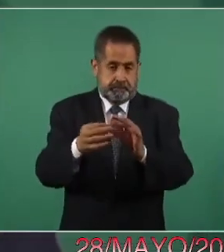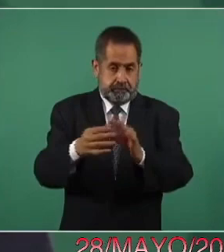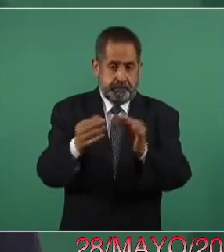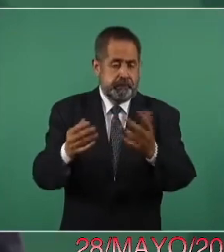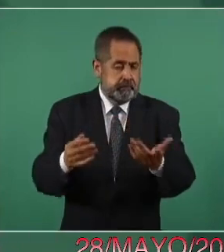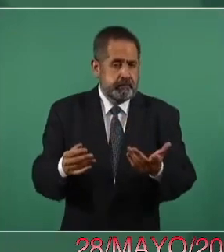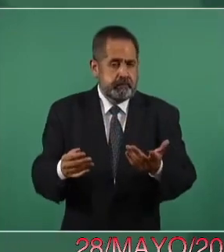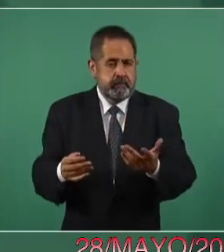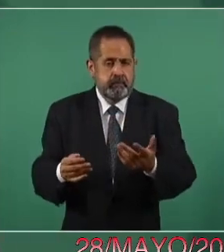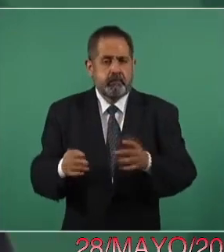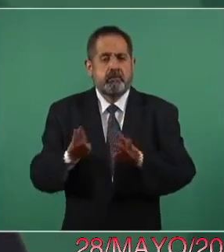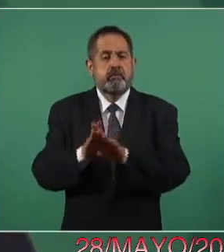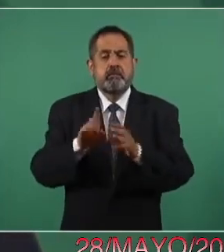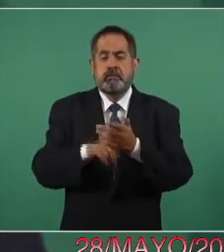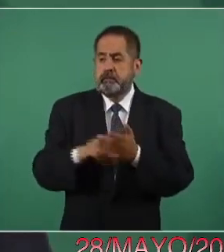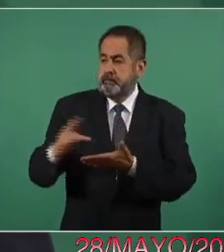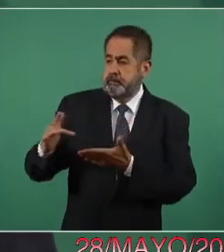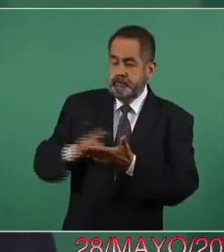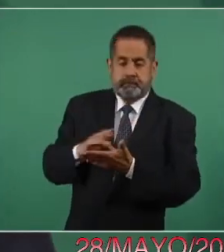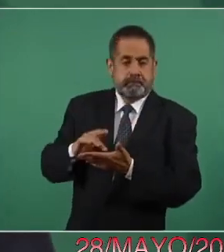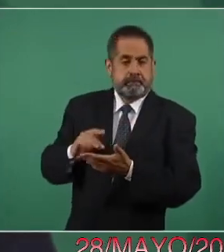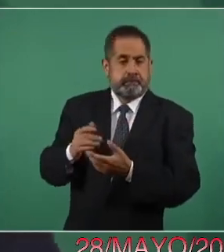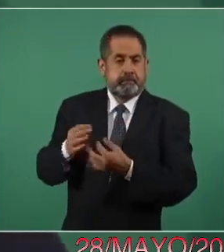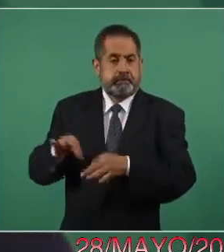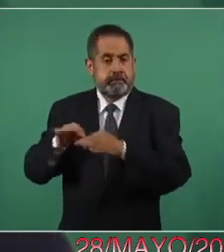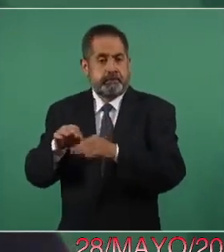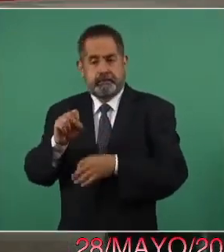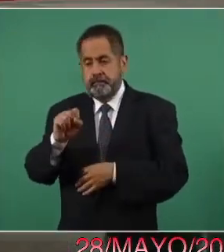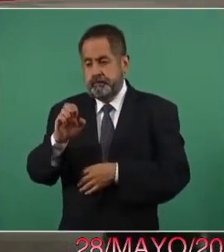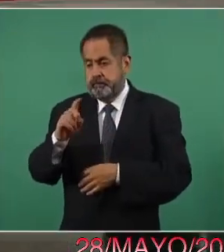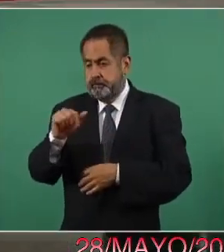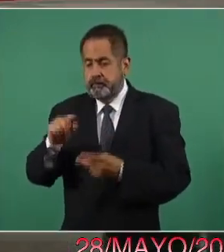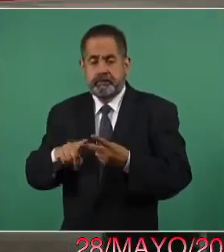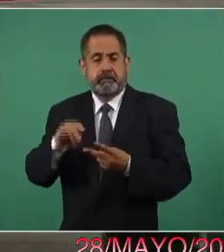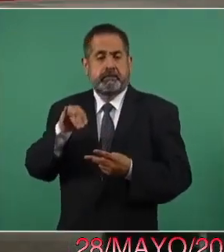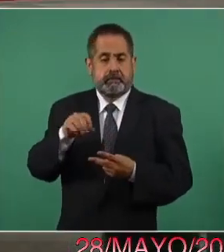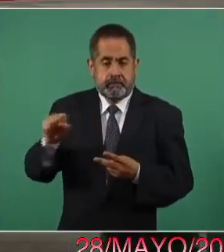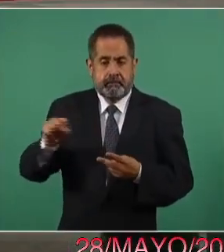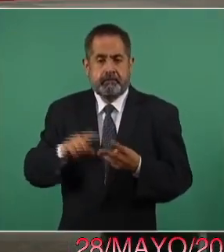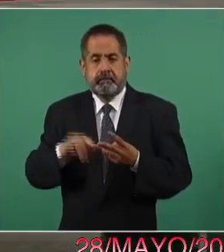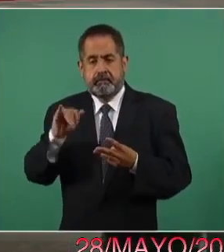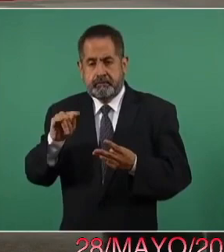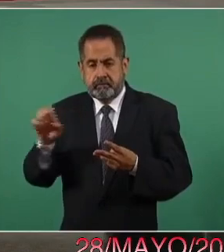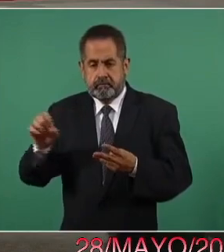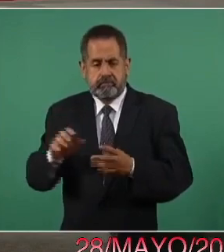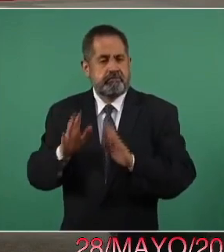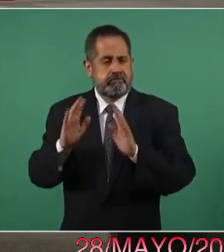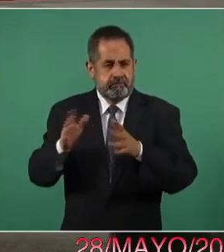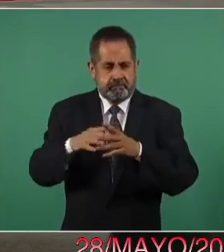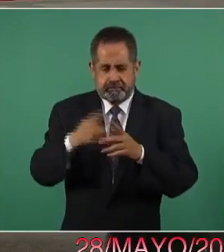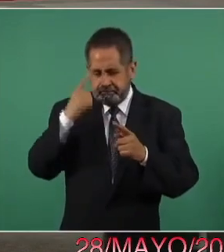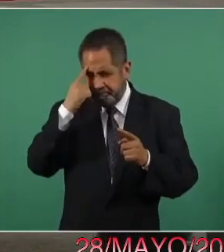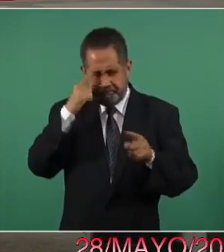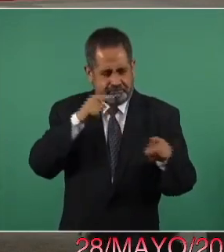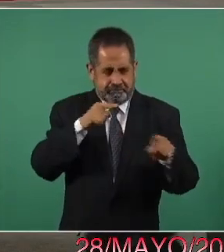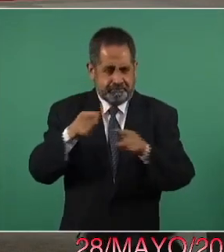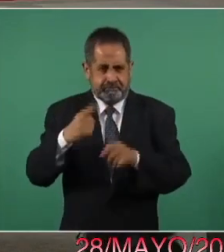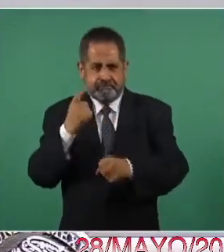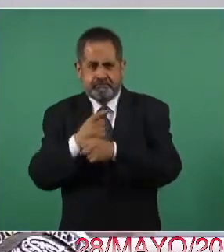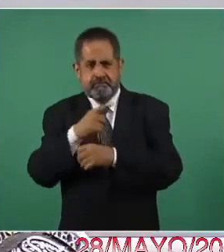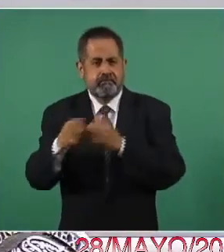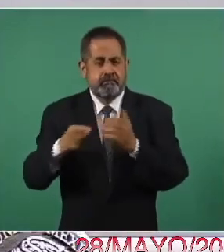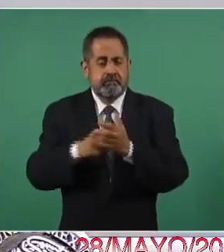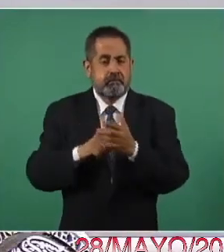con el gran apoyo que hemos tenido también por parte de Sedena, el IMSS, el Issste, hemos podido priorizar los